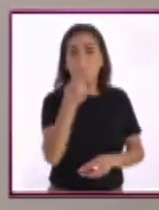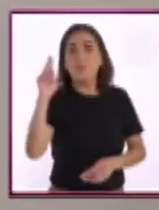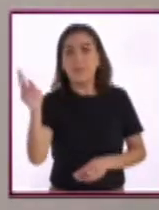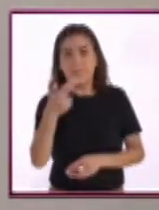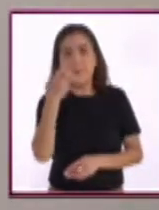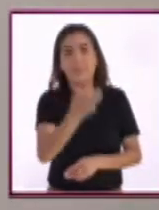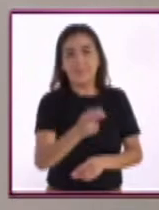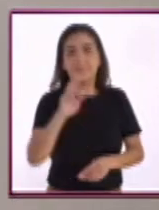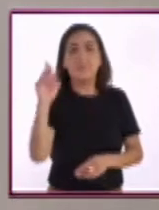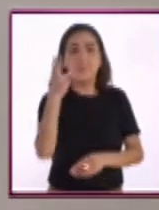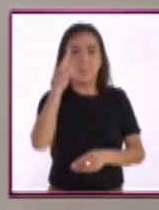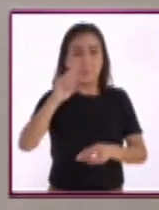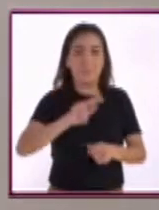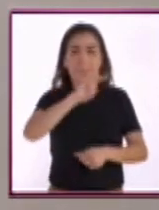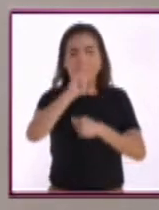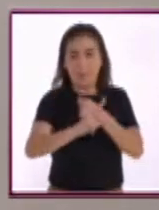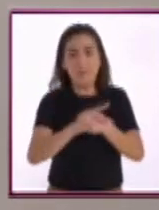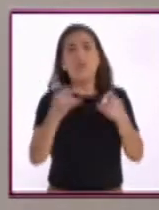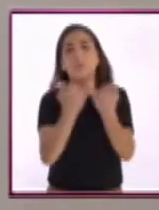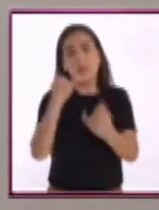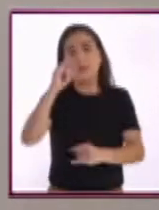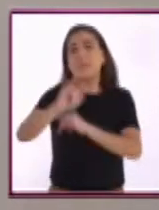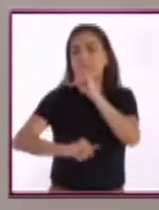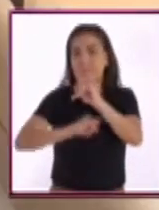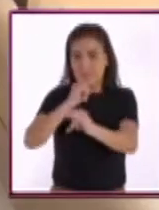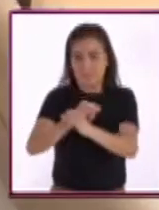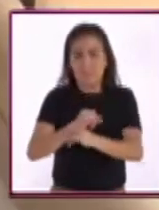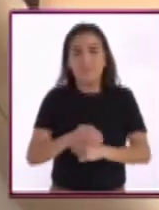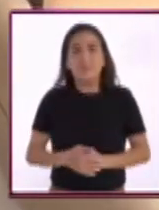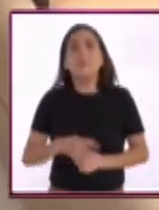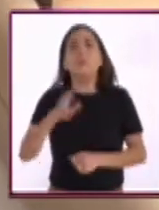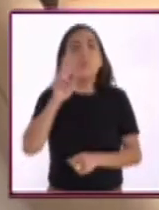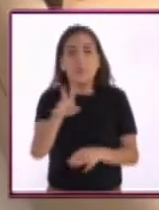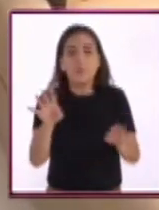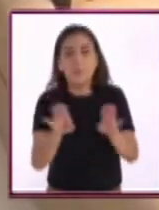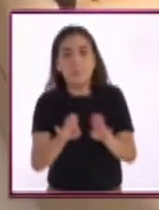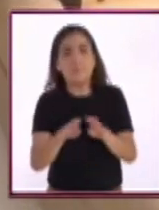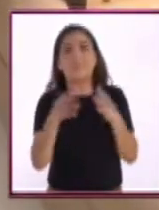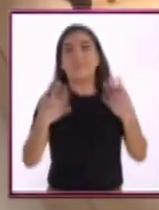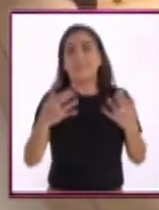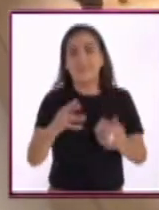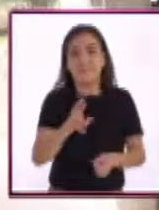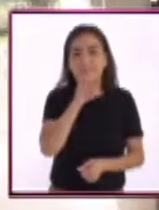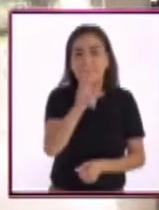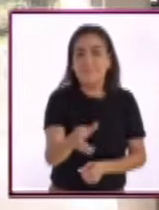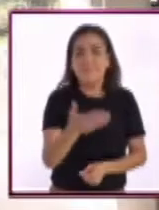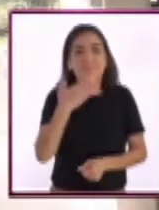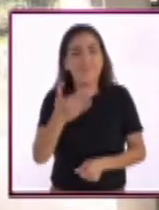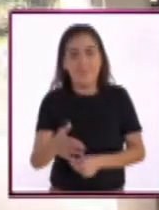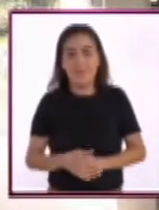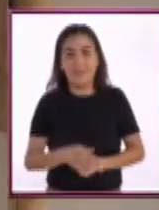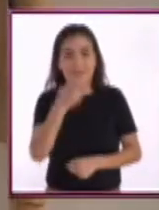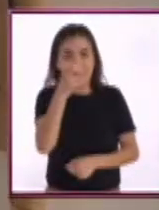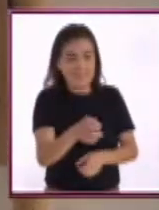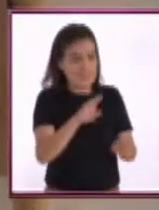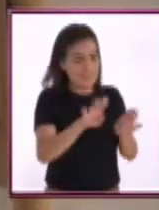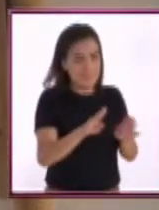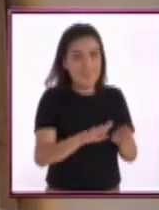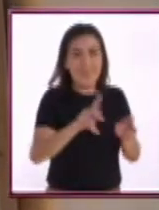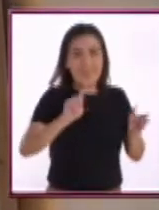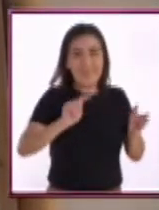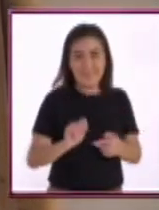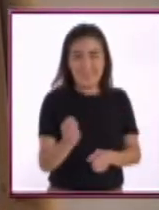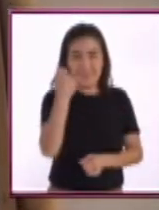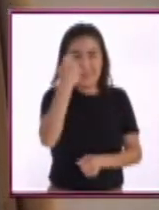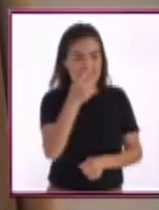universidades del país y algunas instituciones internacionales. Y encontramos resultados increíbles. Cuando usamos